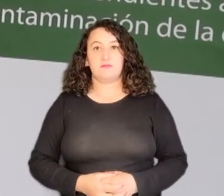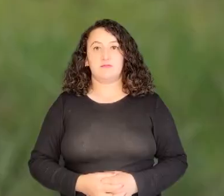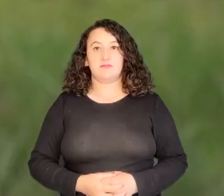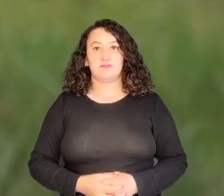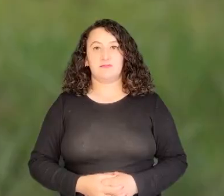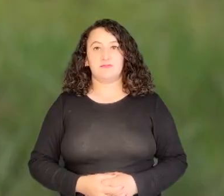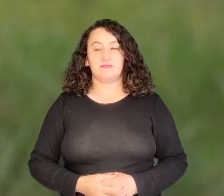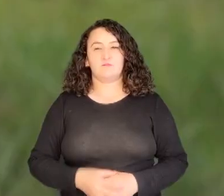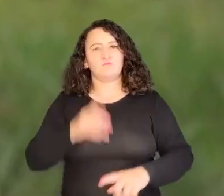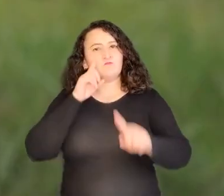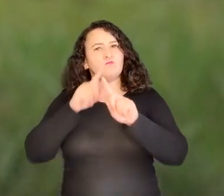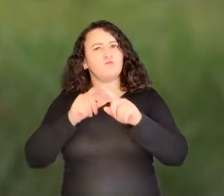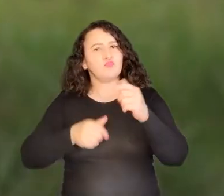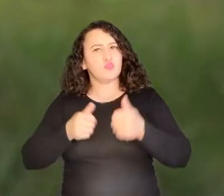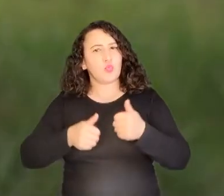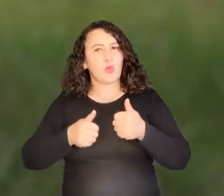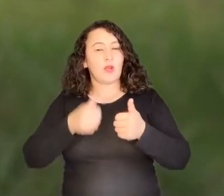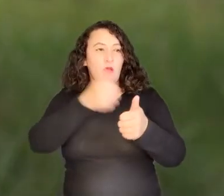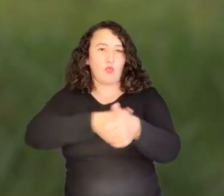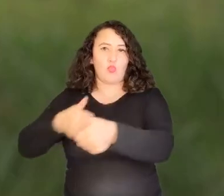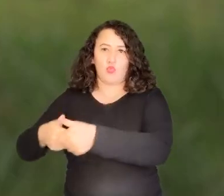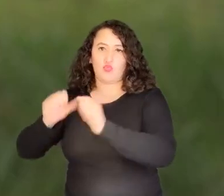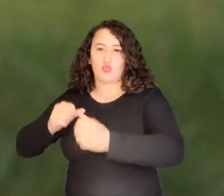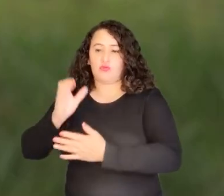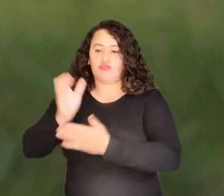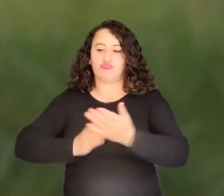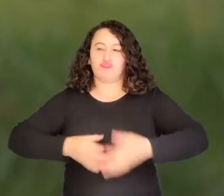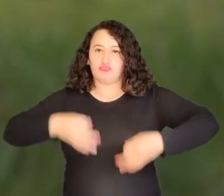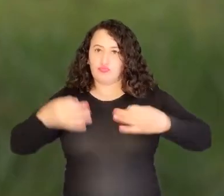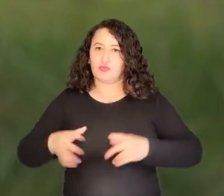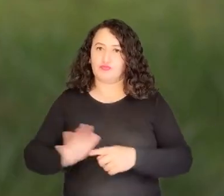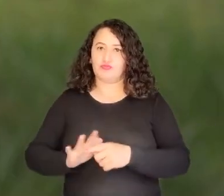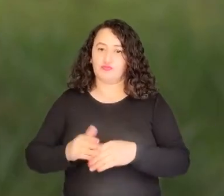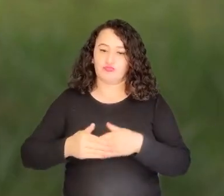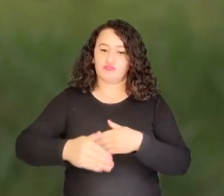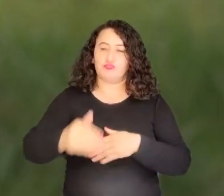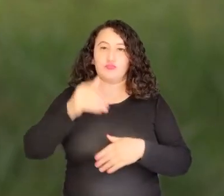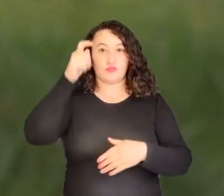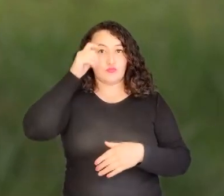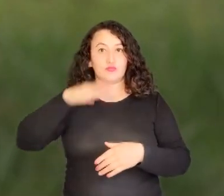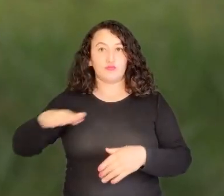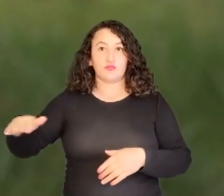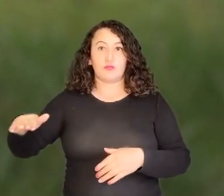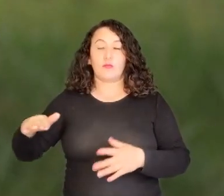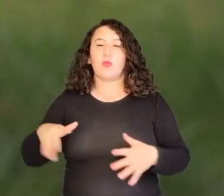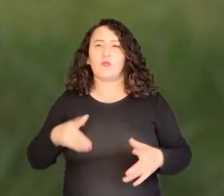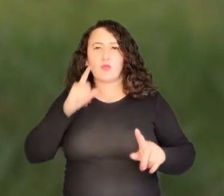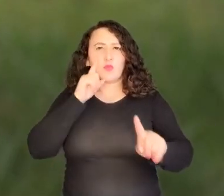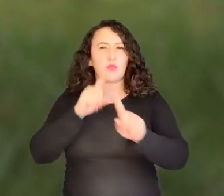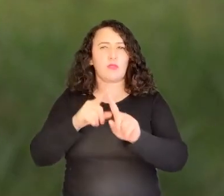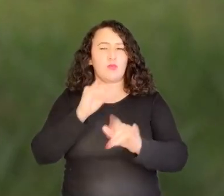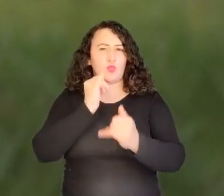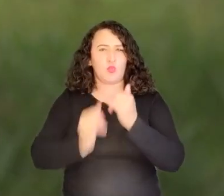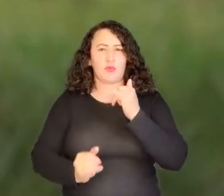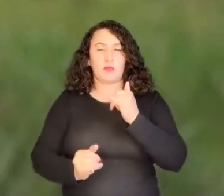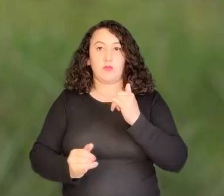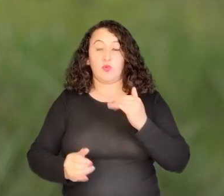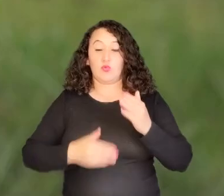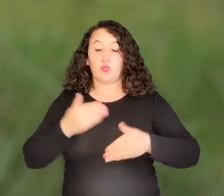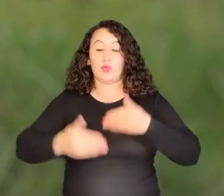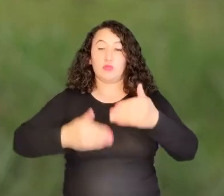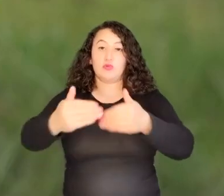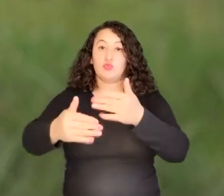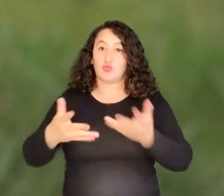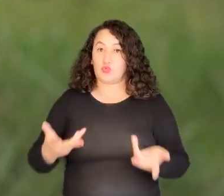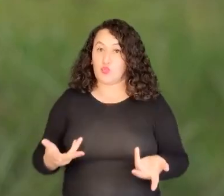La idea es que cada uno de pueda lograr una certificación de buenas prácticas ganaderas, sería el objetivo final. En el proceso estamos